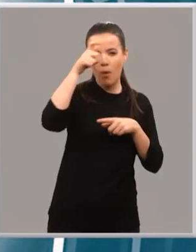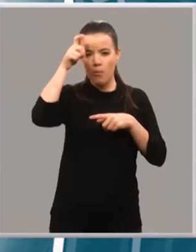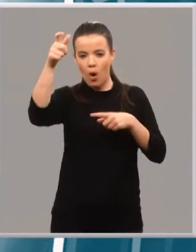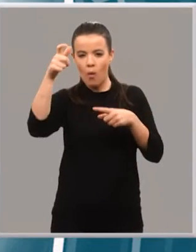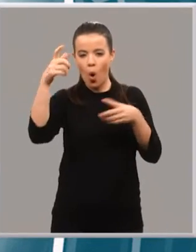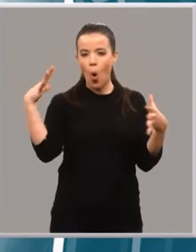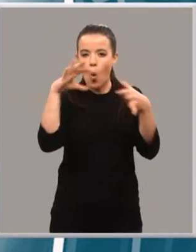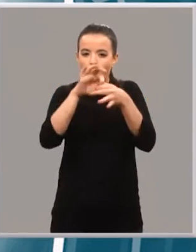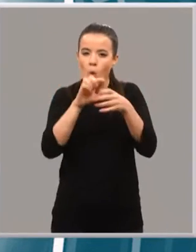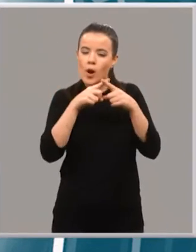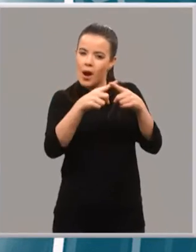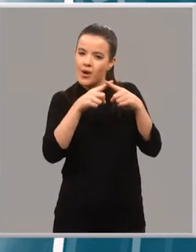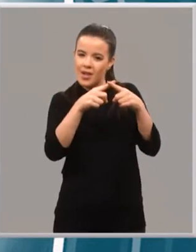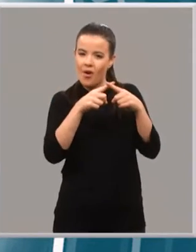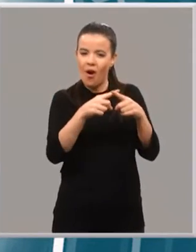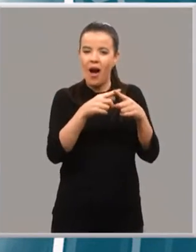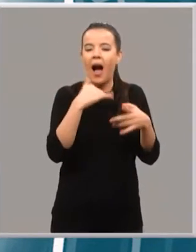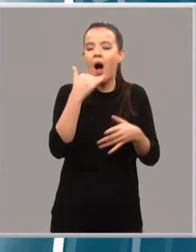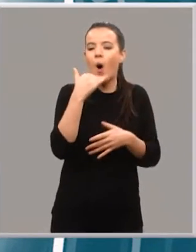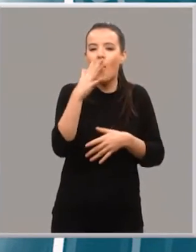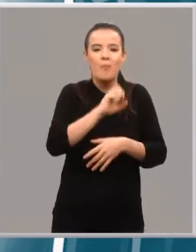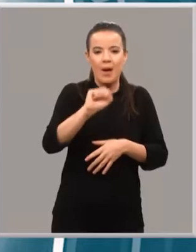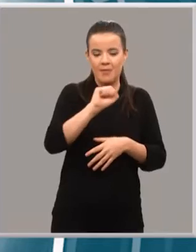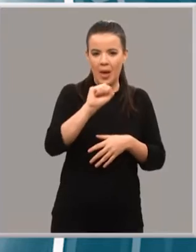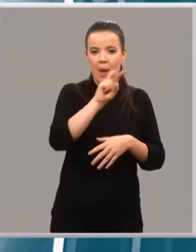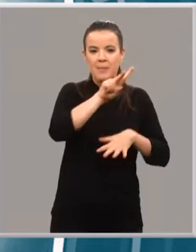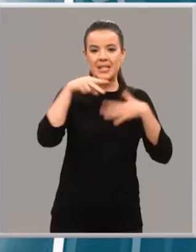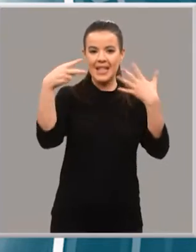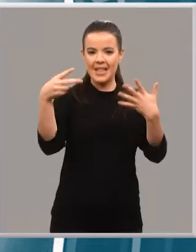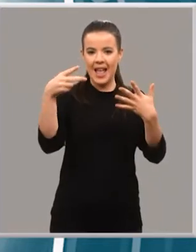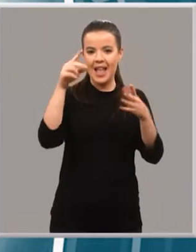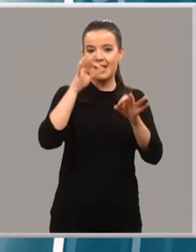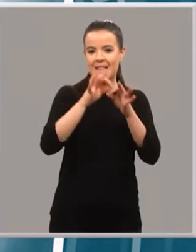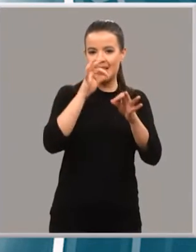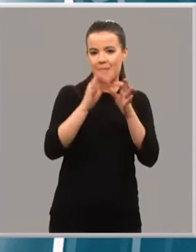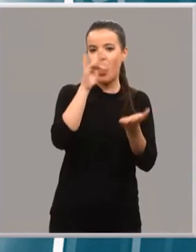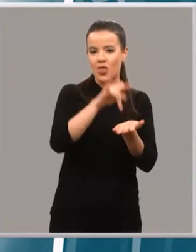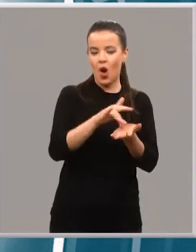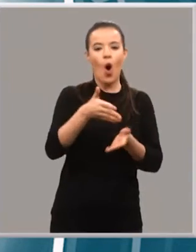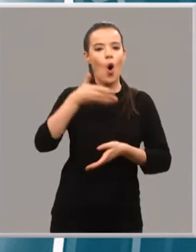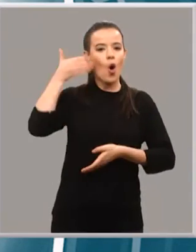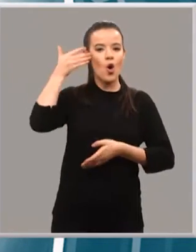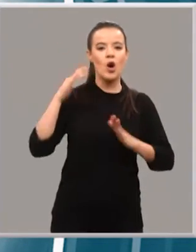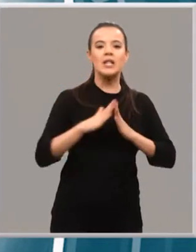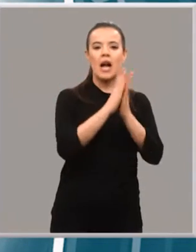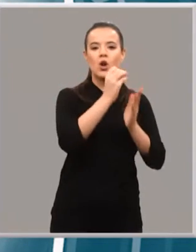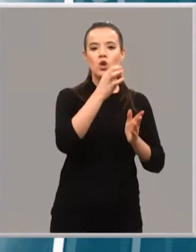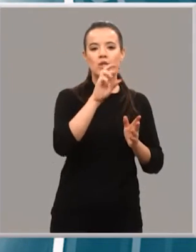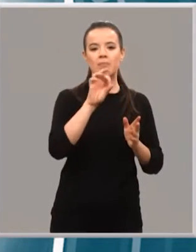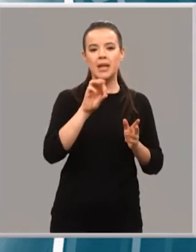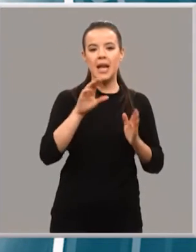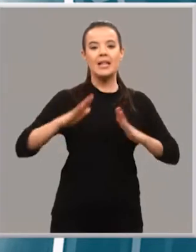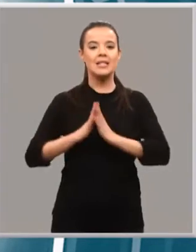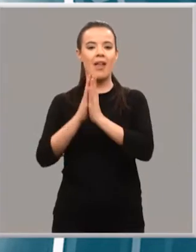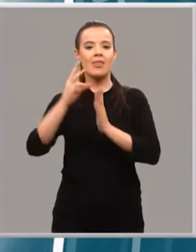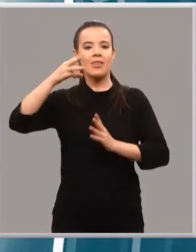así, es algo tan bonito. Se celebran cada 27 de septiembre, día grande de las fiestas en honor a San Cosme y San Damián. La presidenta